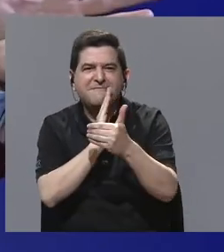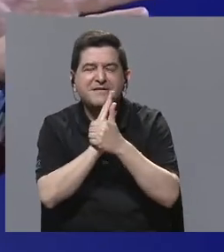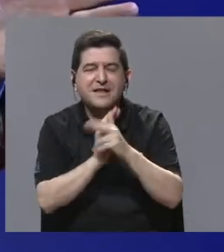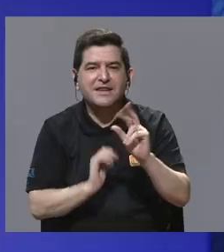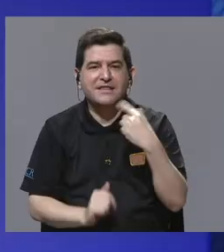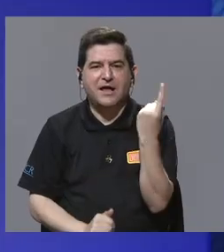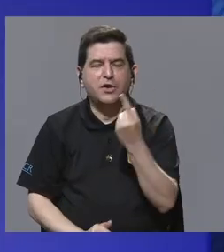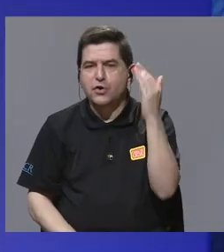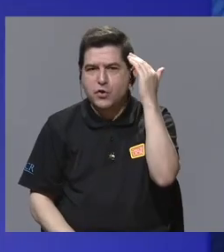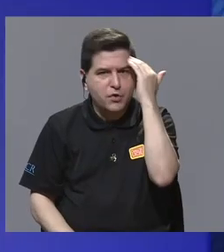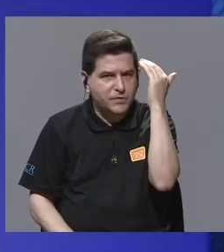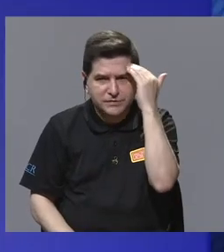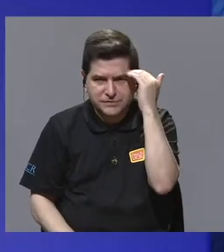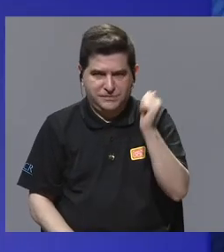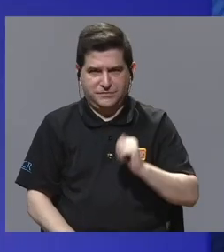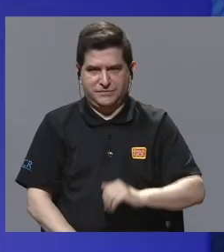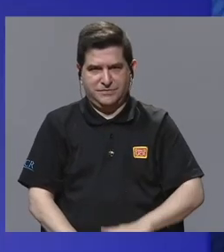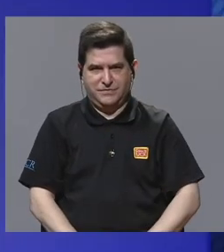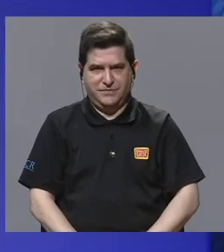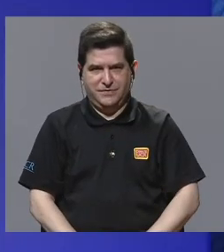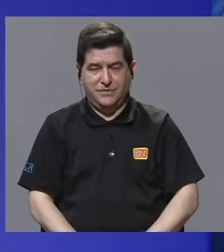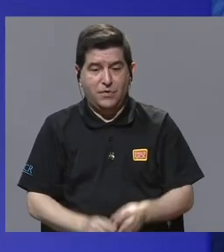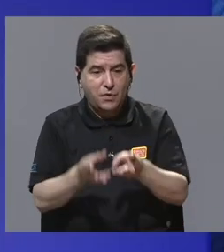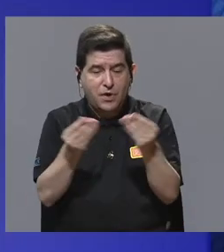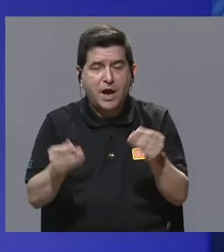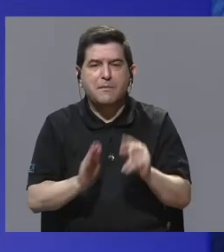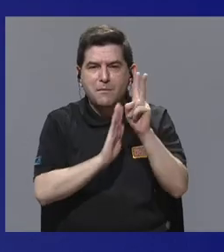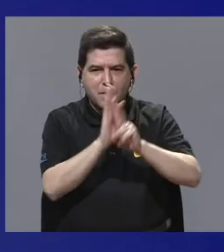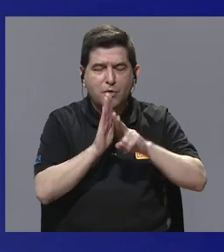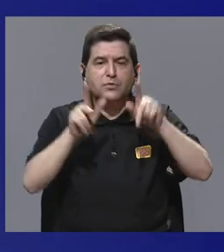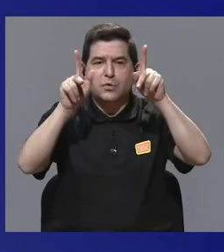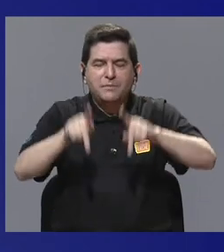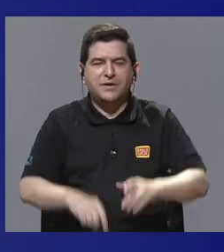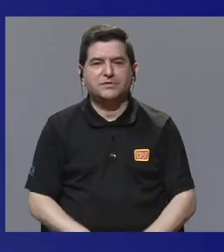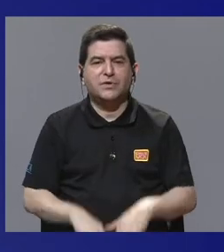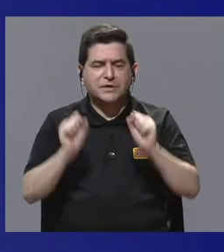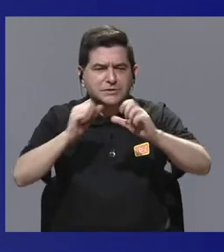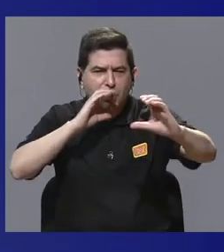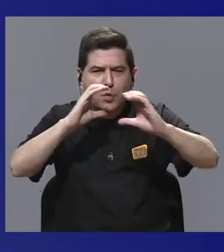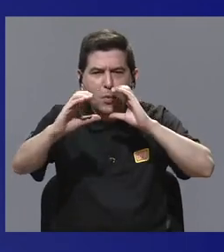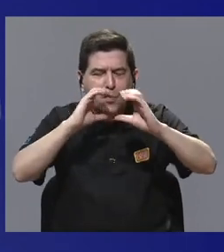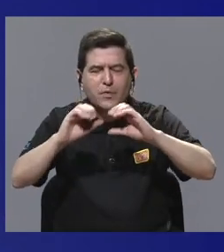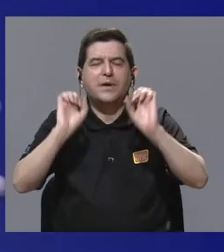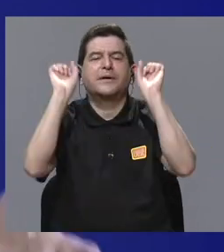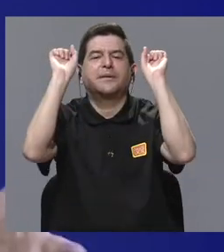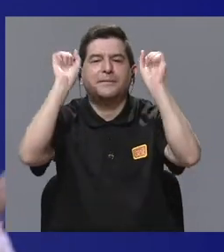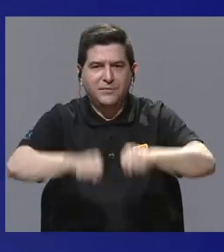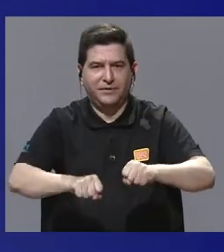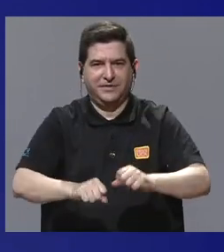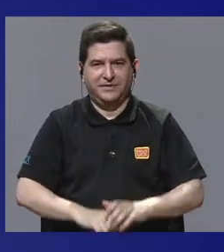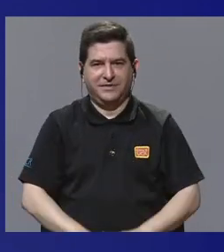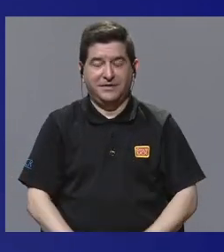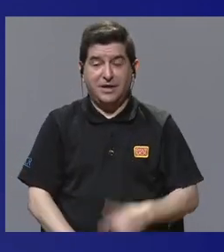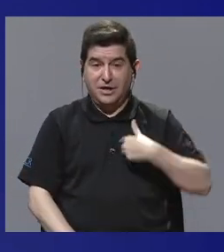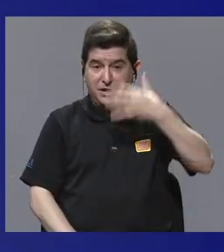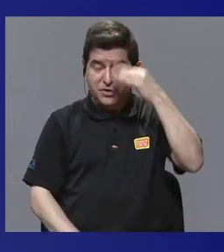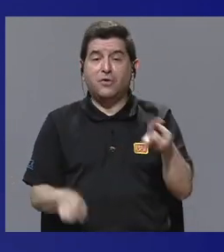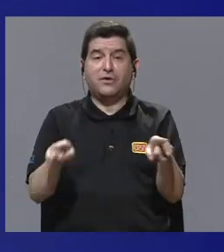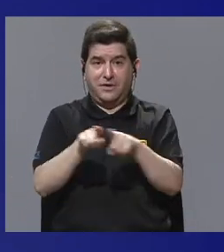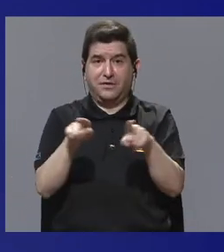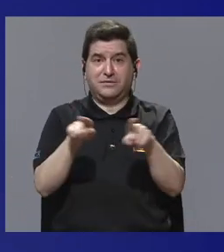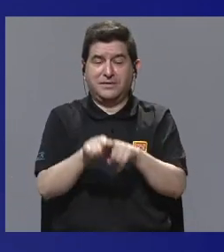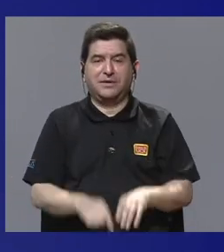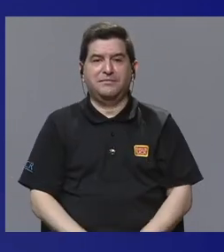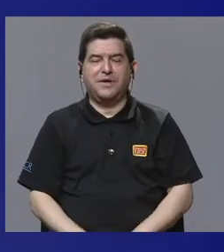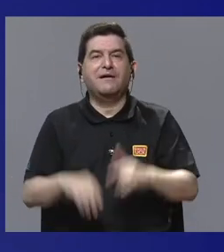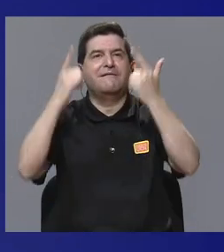conocimiento, es que en productos audiovisuales necesitamos gente que sea capaz de transmitir ese conocimiento y creo que eso también es otro gran